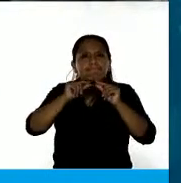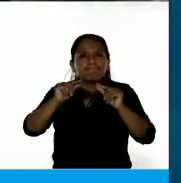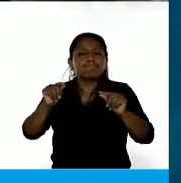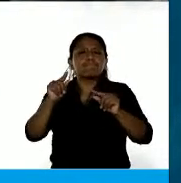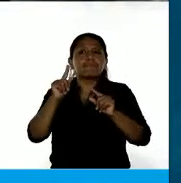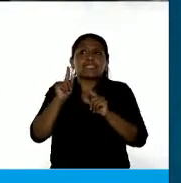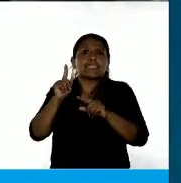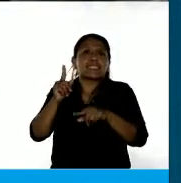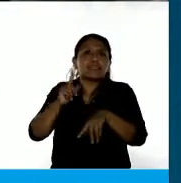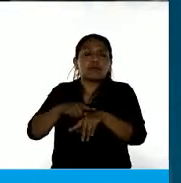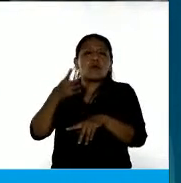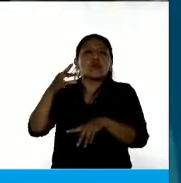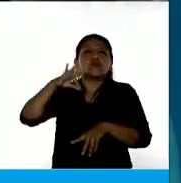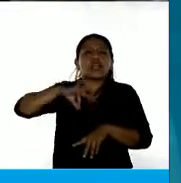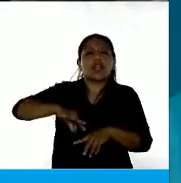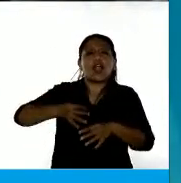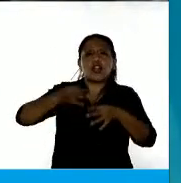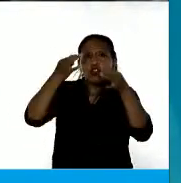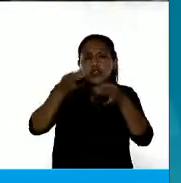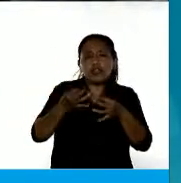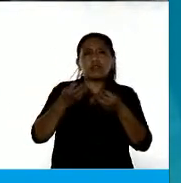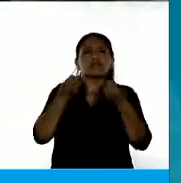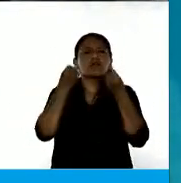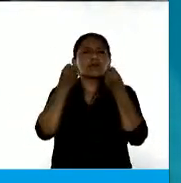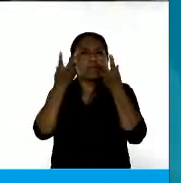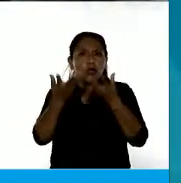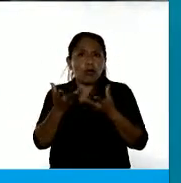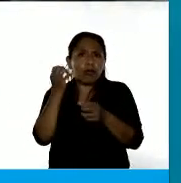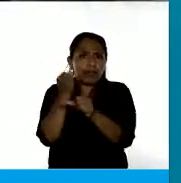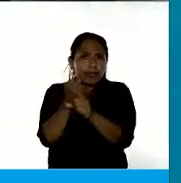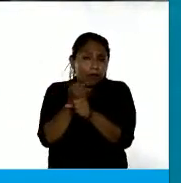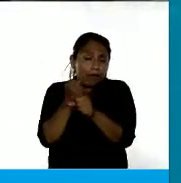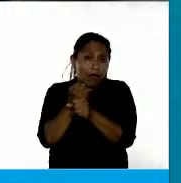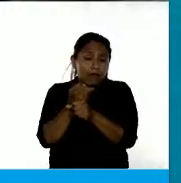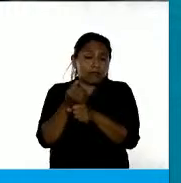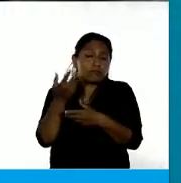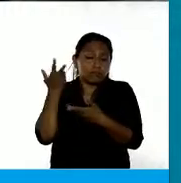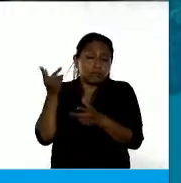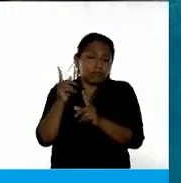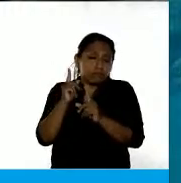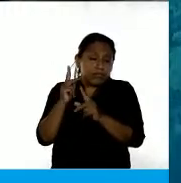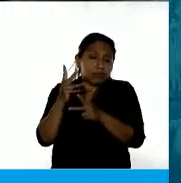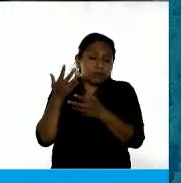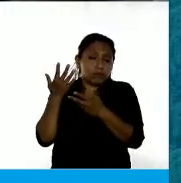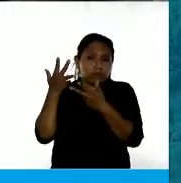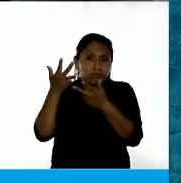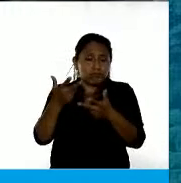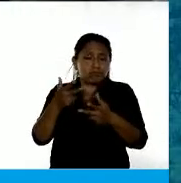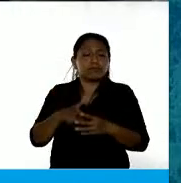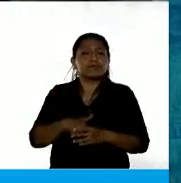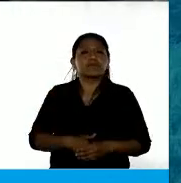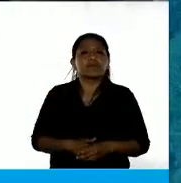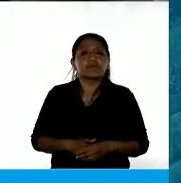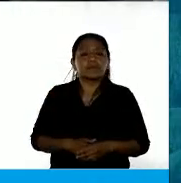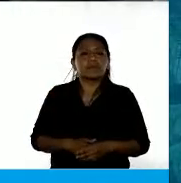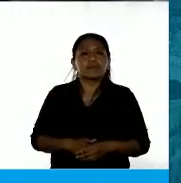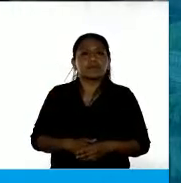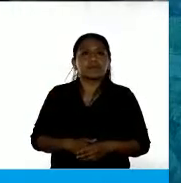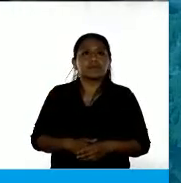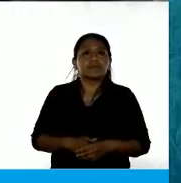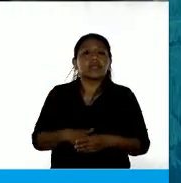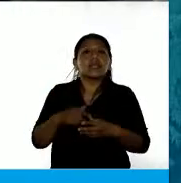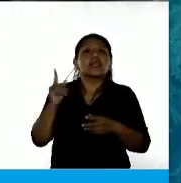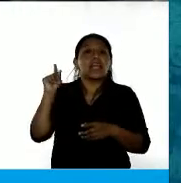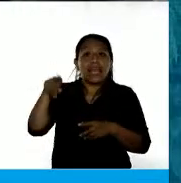momento un salario digno y mejoras laborales, como bien recordaba mi compañera Susana. Su